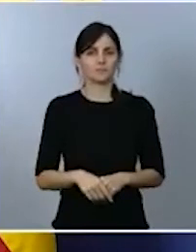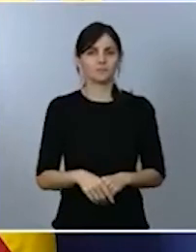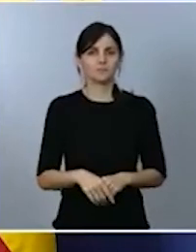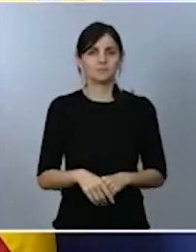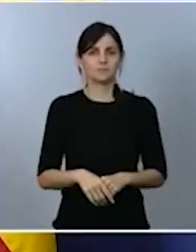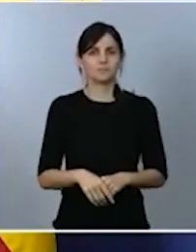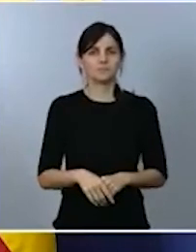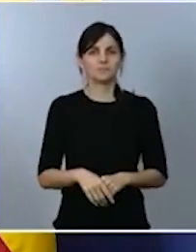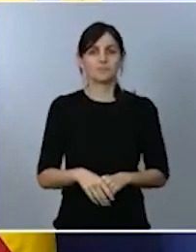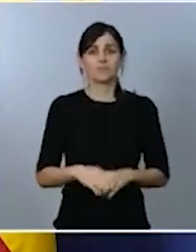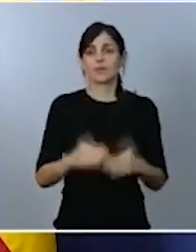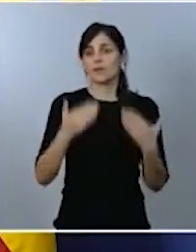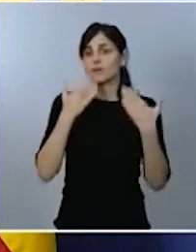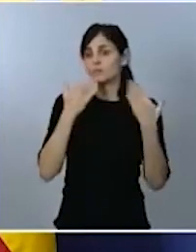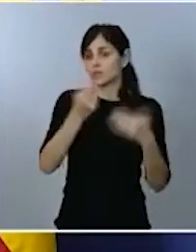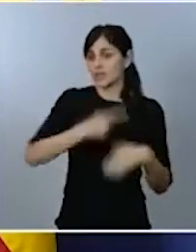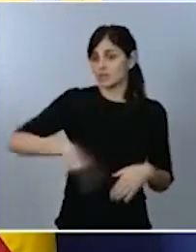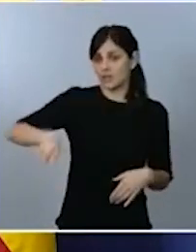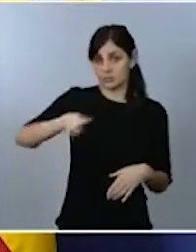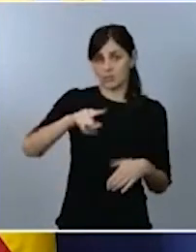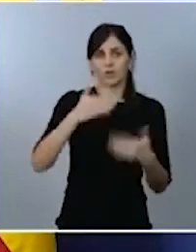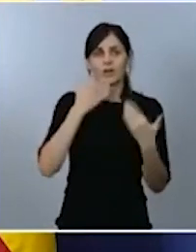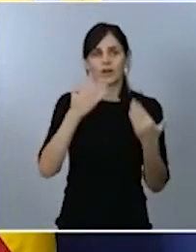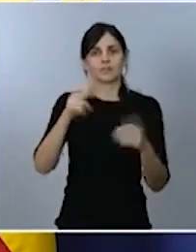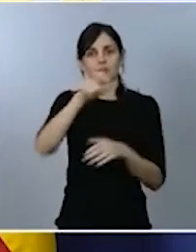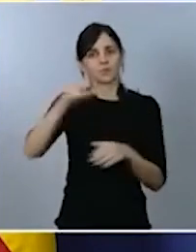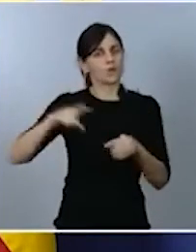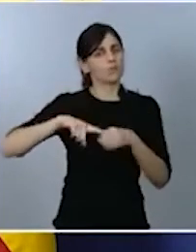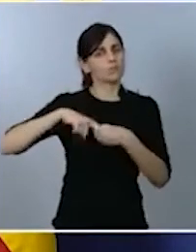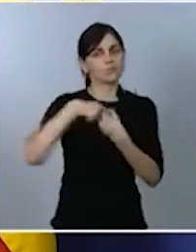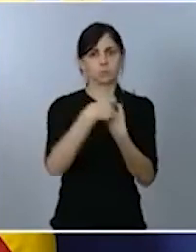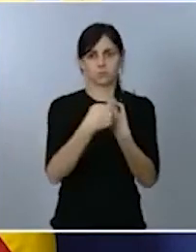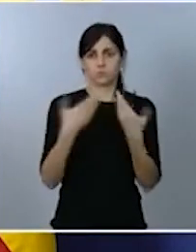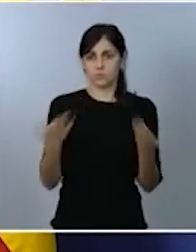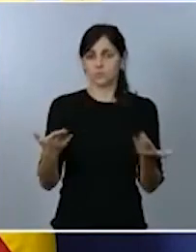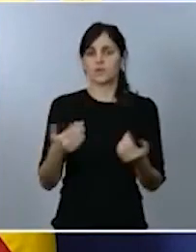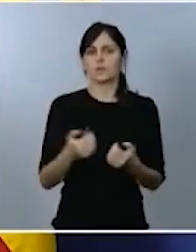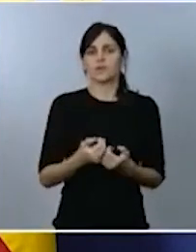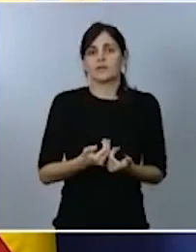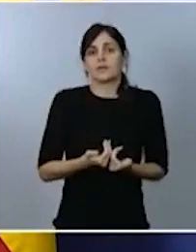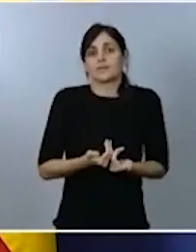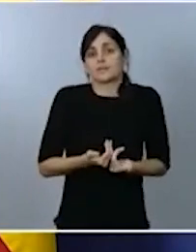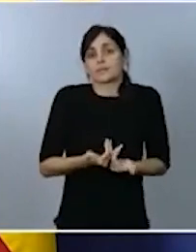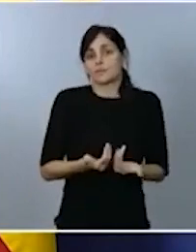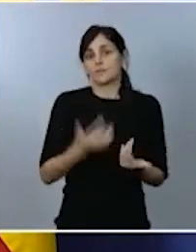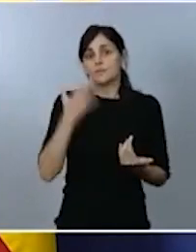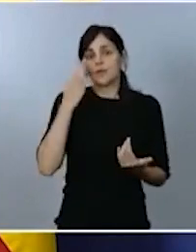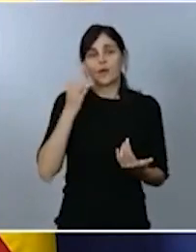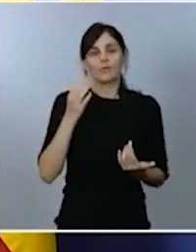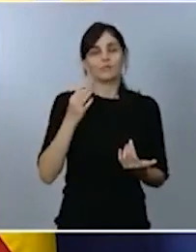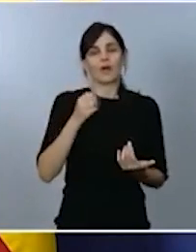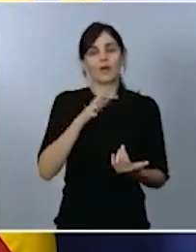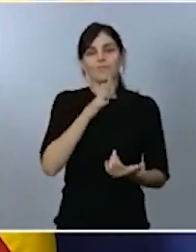muchas gracias a todos ellos y, por eso, es una razón más que obvia para seguir avanzando en esta materia. Muchas gracias.